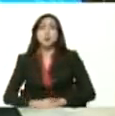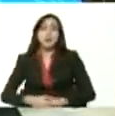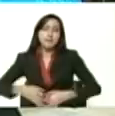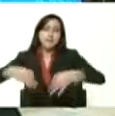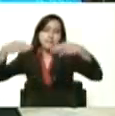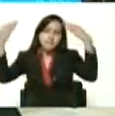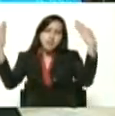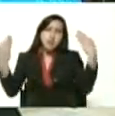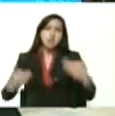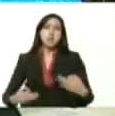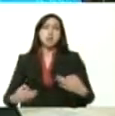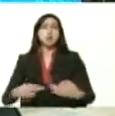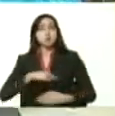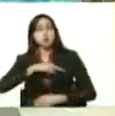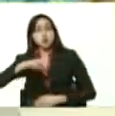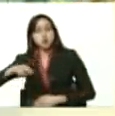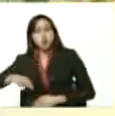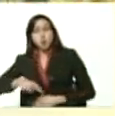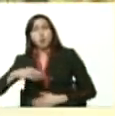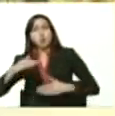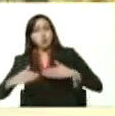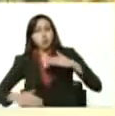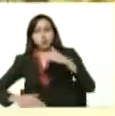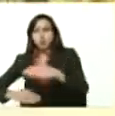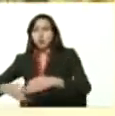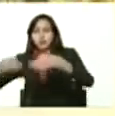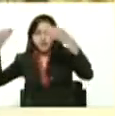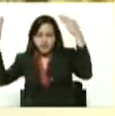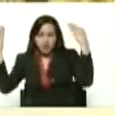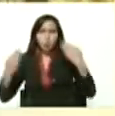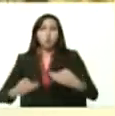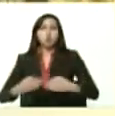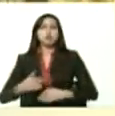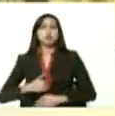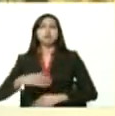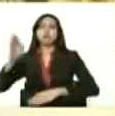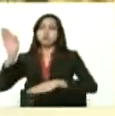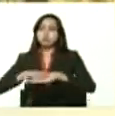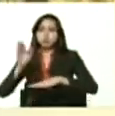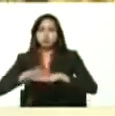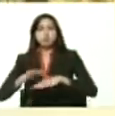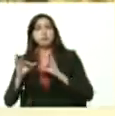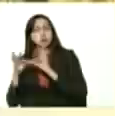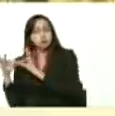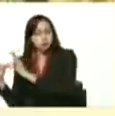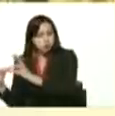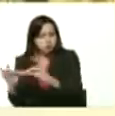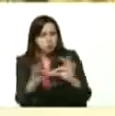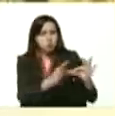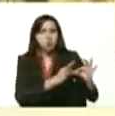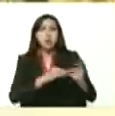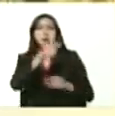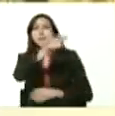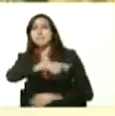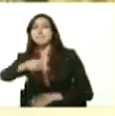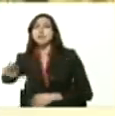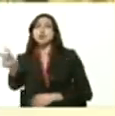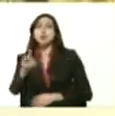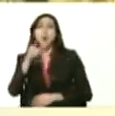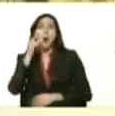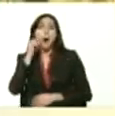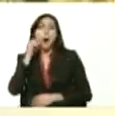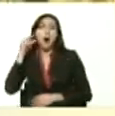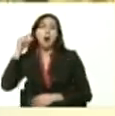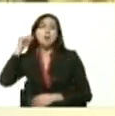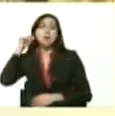vamos dando pasos seguros y yo llamo a la unión de todos los venezolanos y las venezolanas